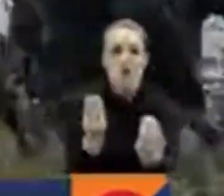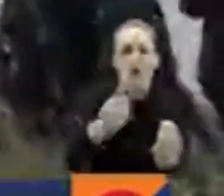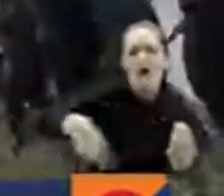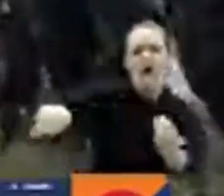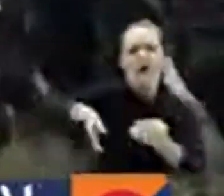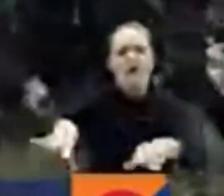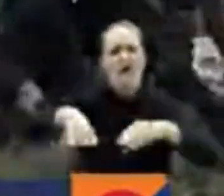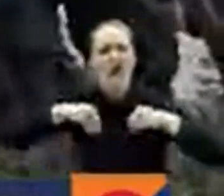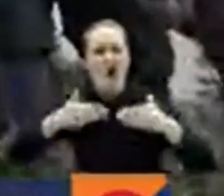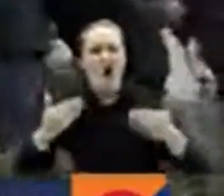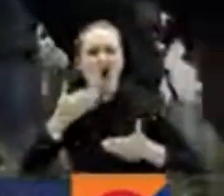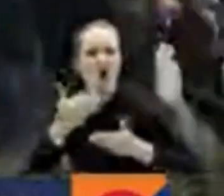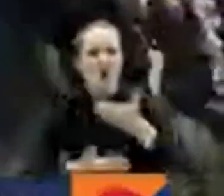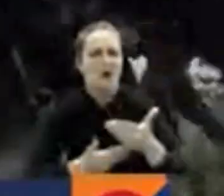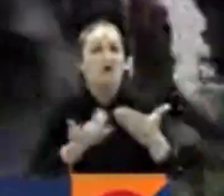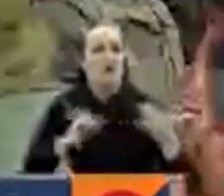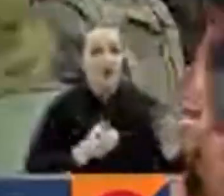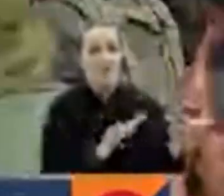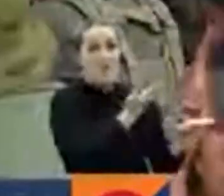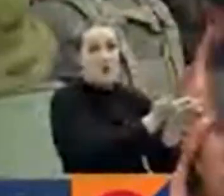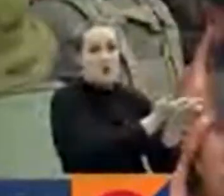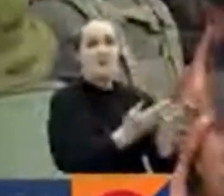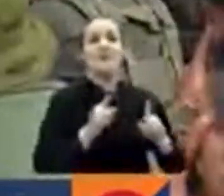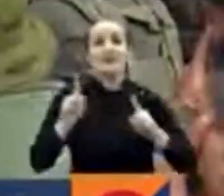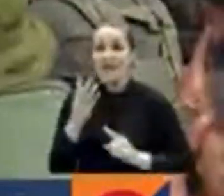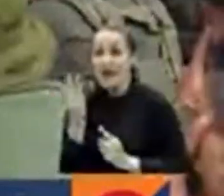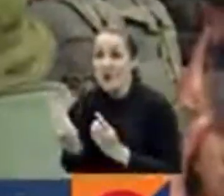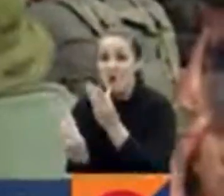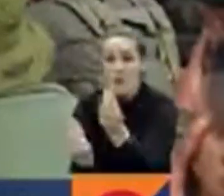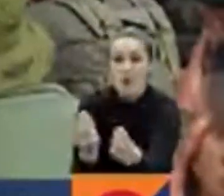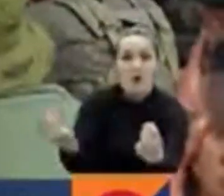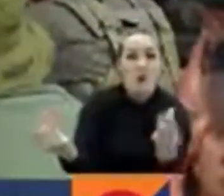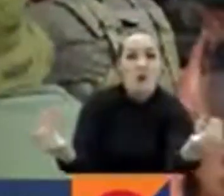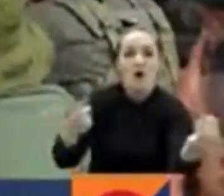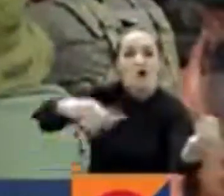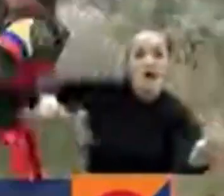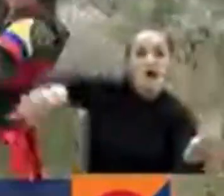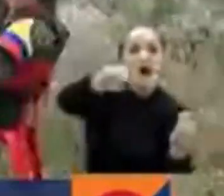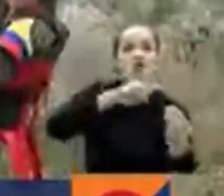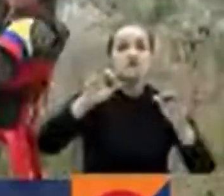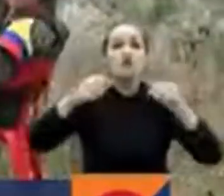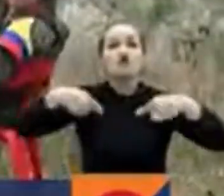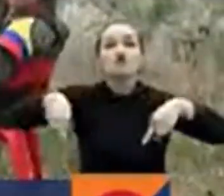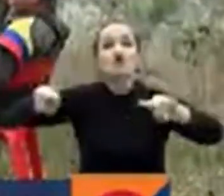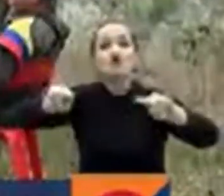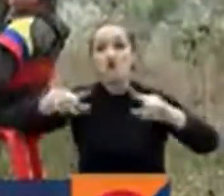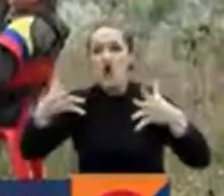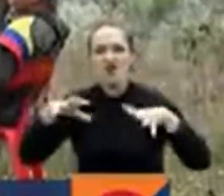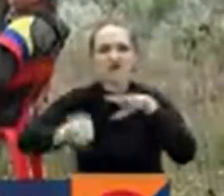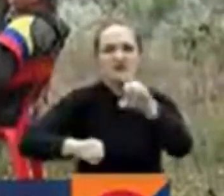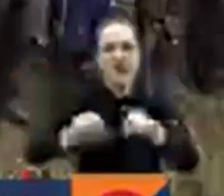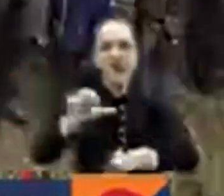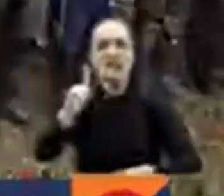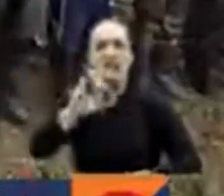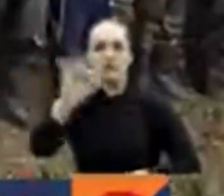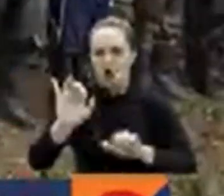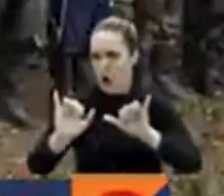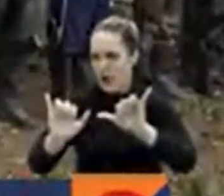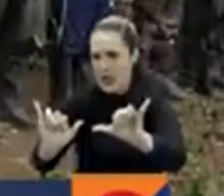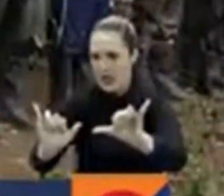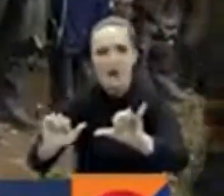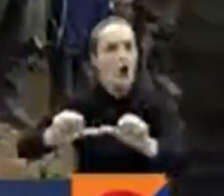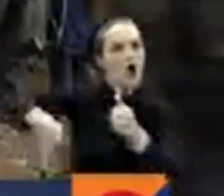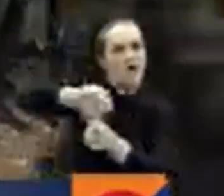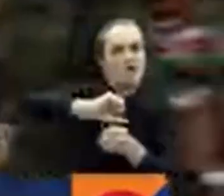Propone que integrantes de organizaciones criminales se queden con el 10% de los bienes. También contemplaría reducción de hasta el